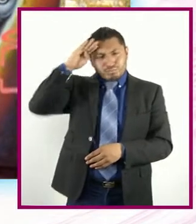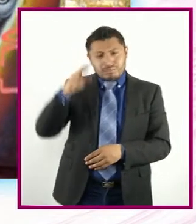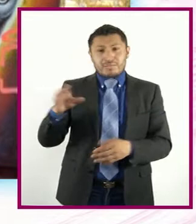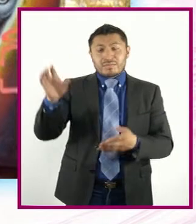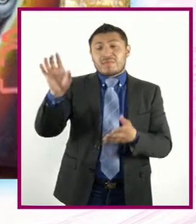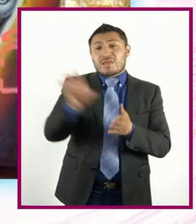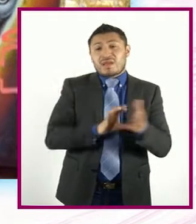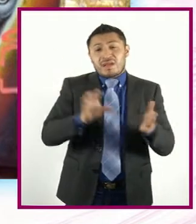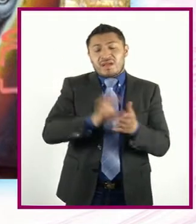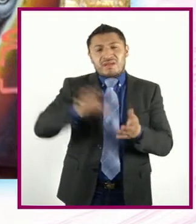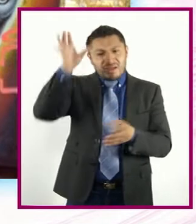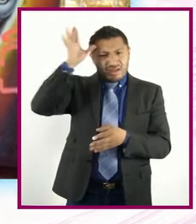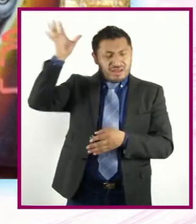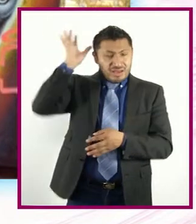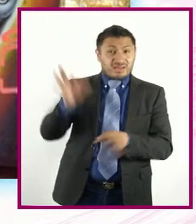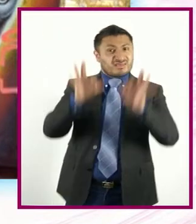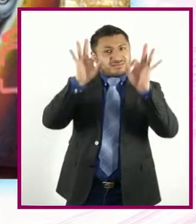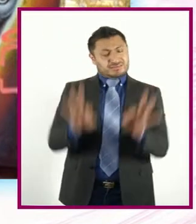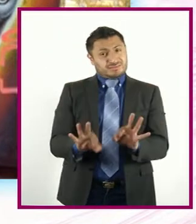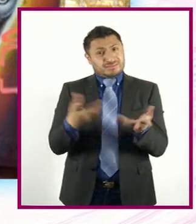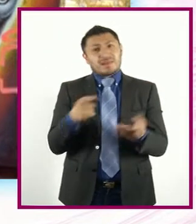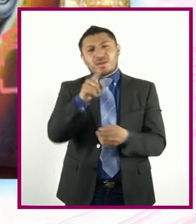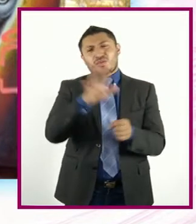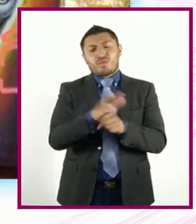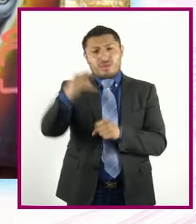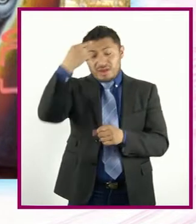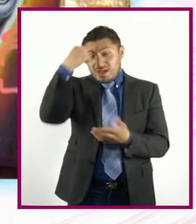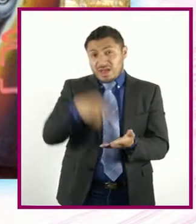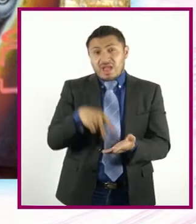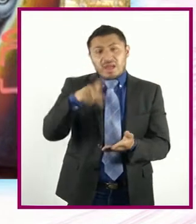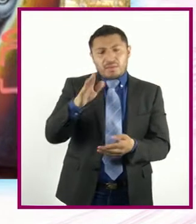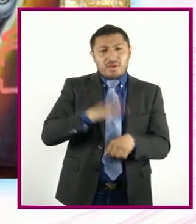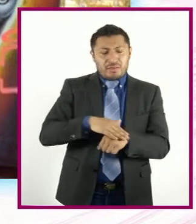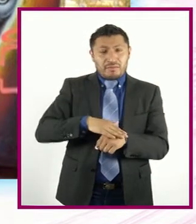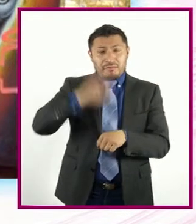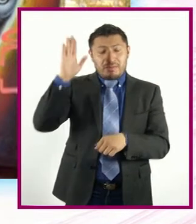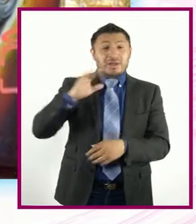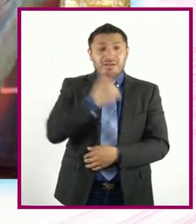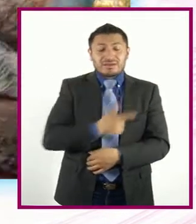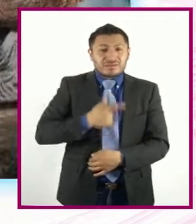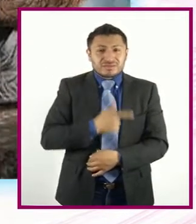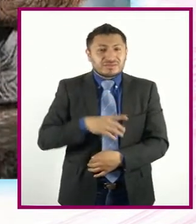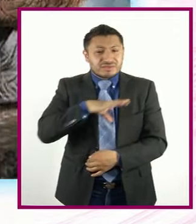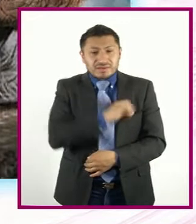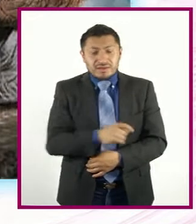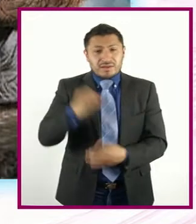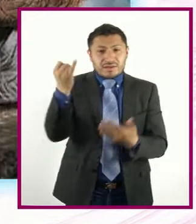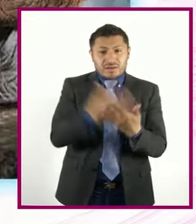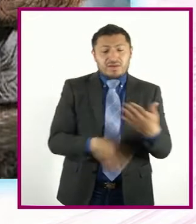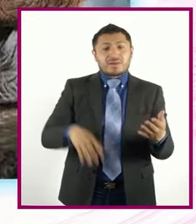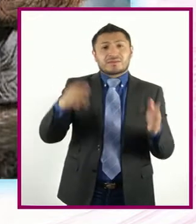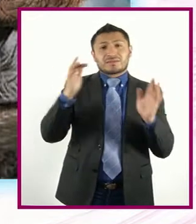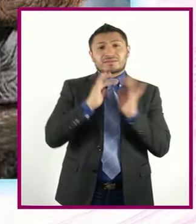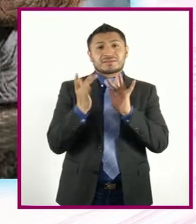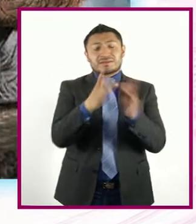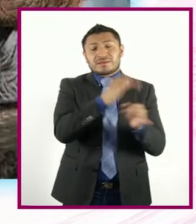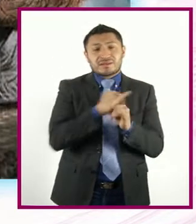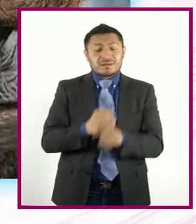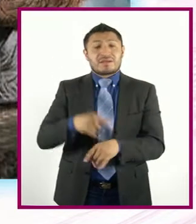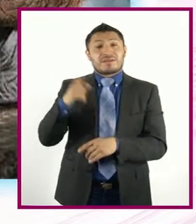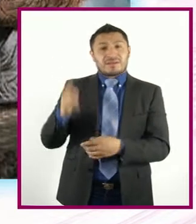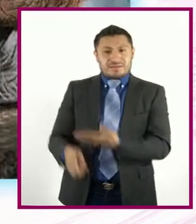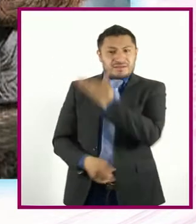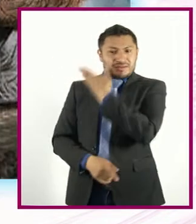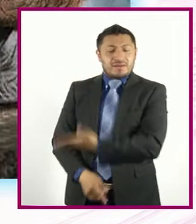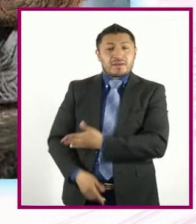aba Además observeensan Pero lo que más Me gustó Fue la imagen Que compartieron En mis redes sociales Se trata De un